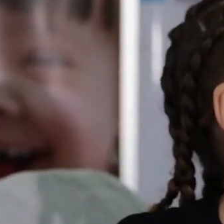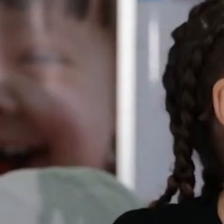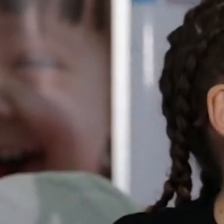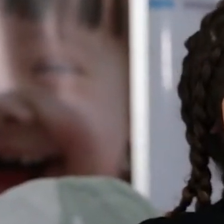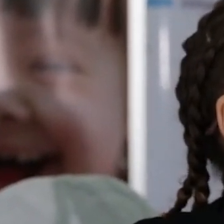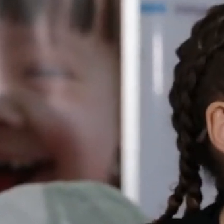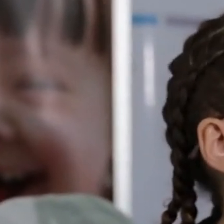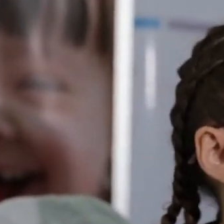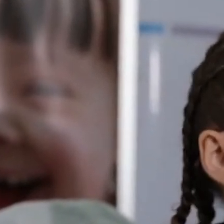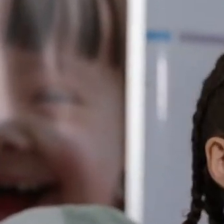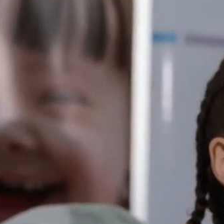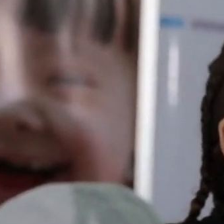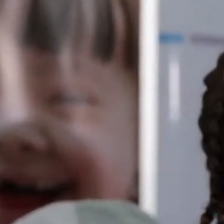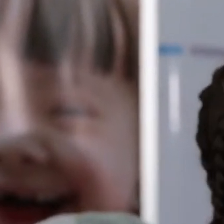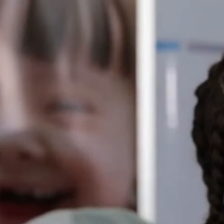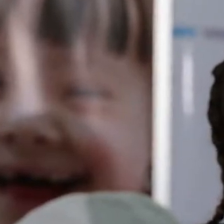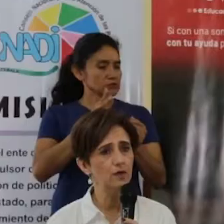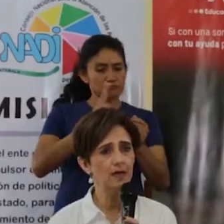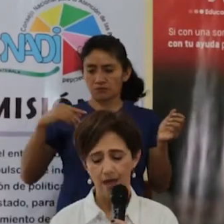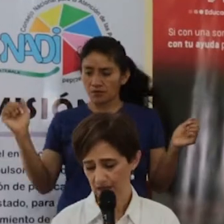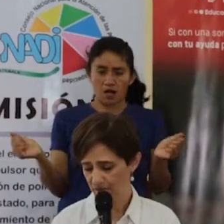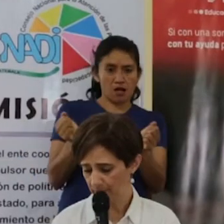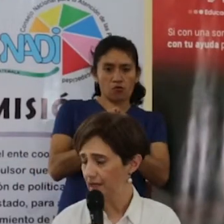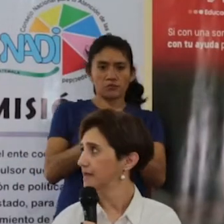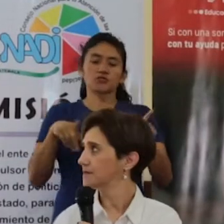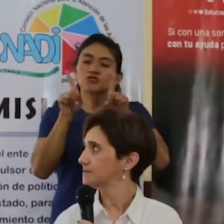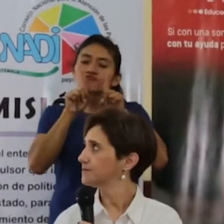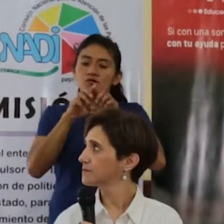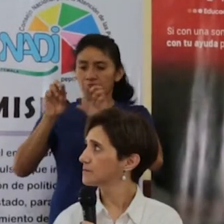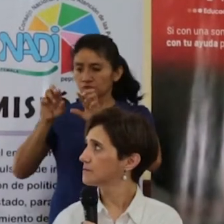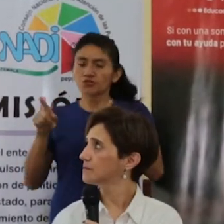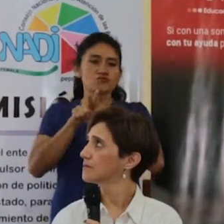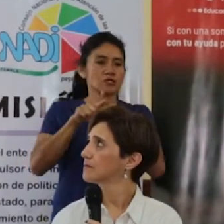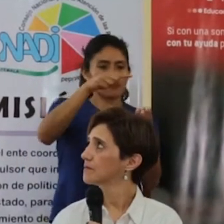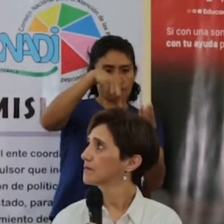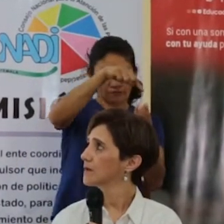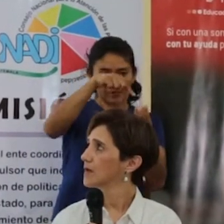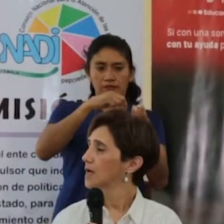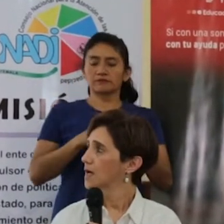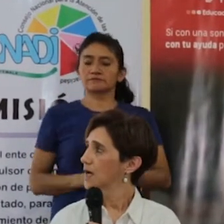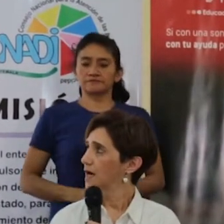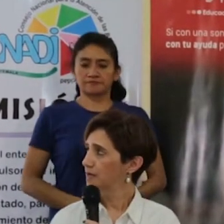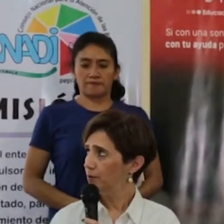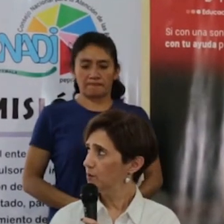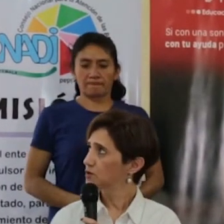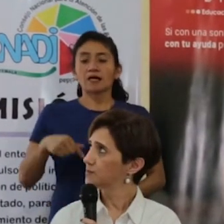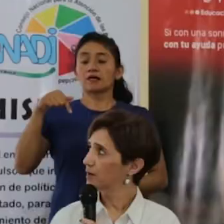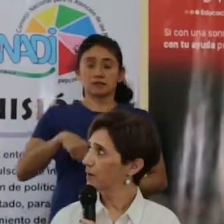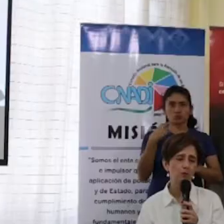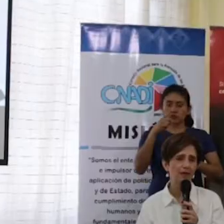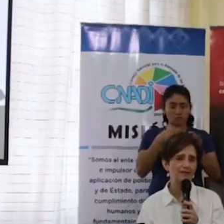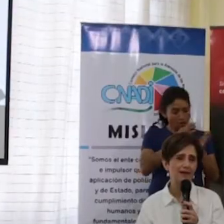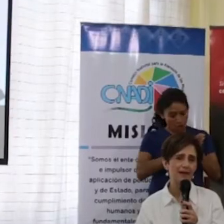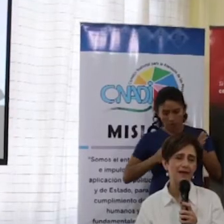participar en un puesto por elección popular. Sí